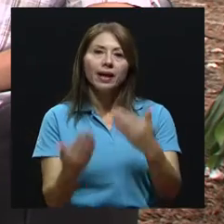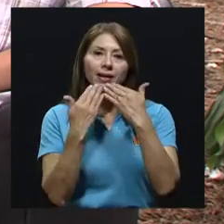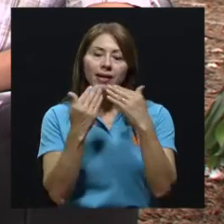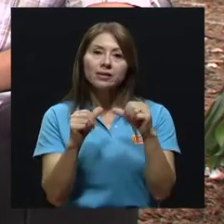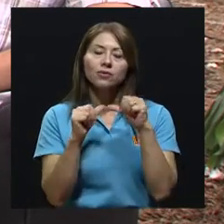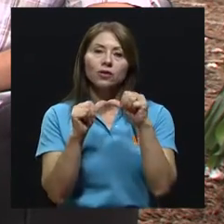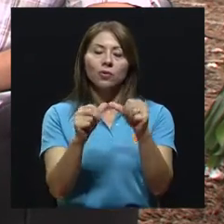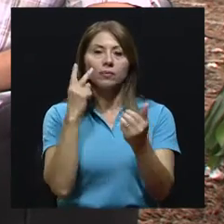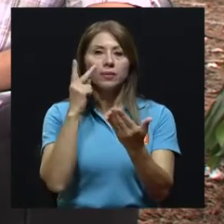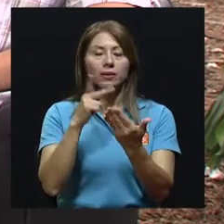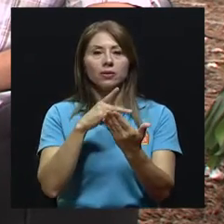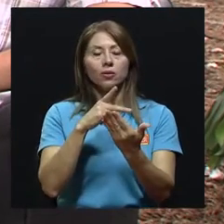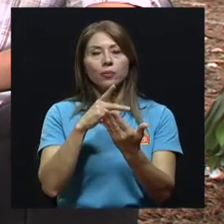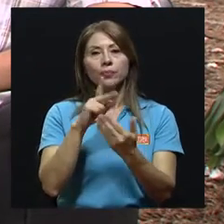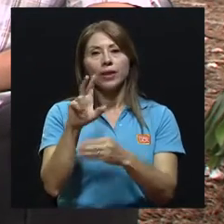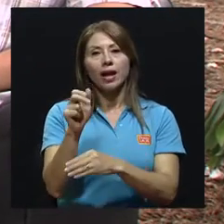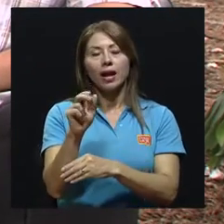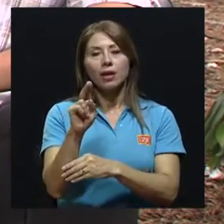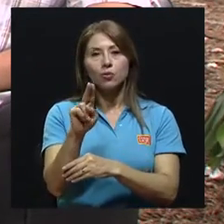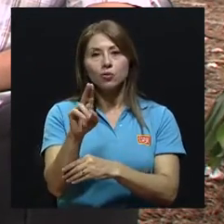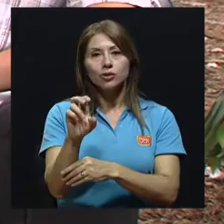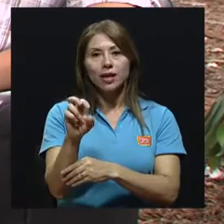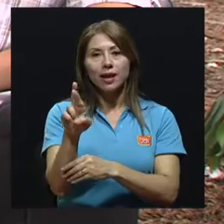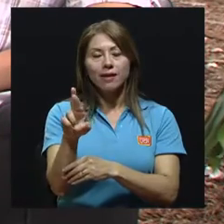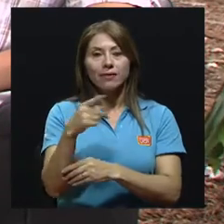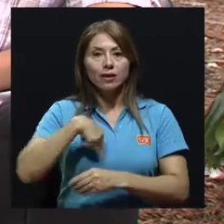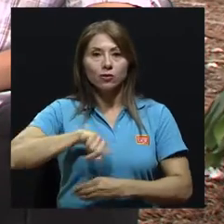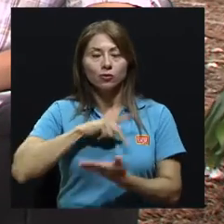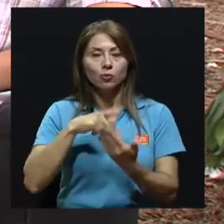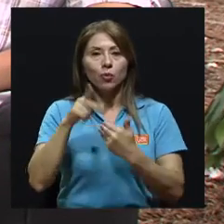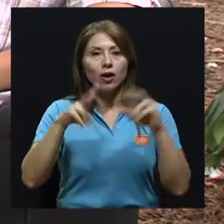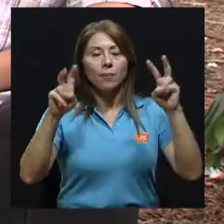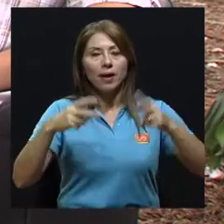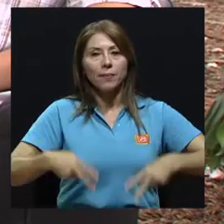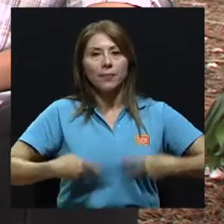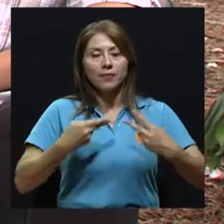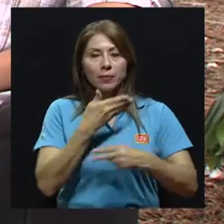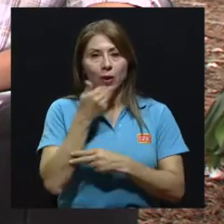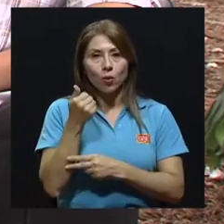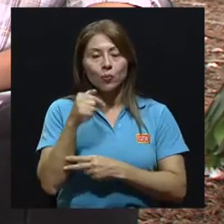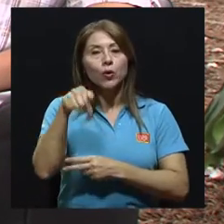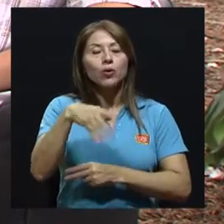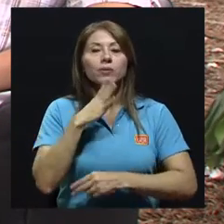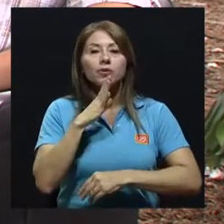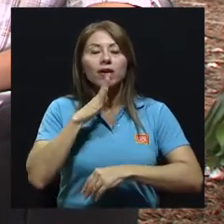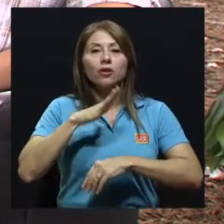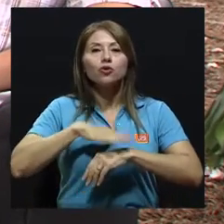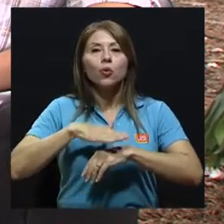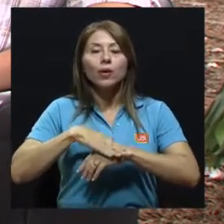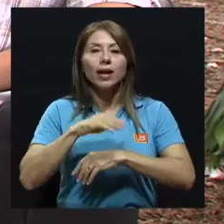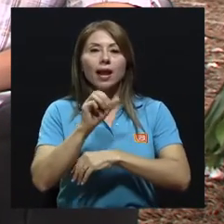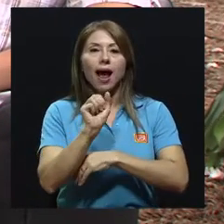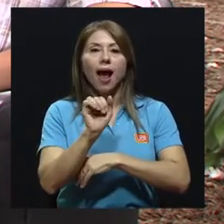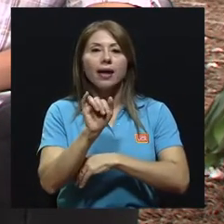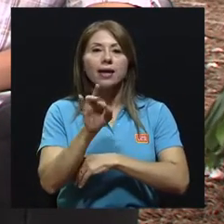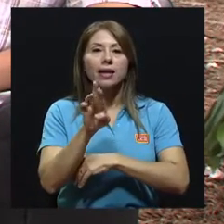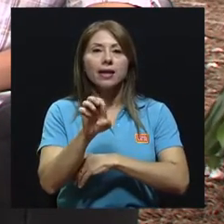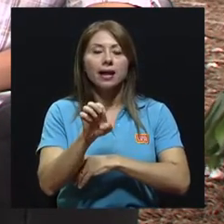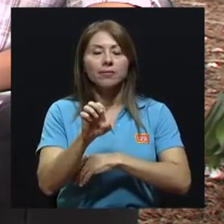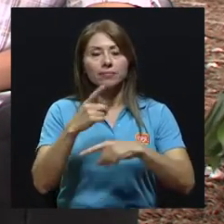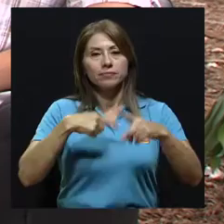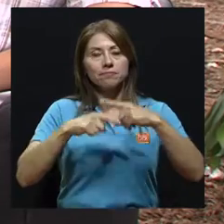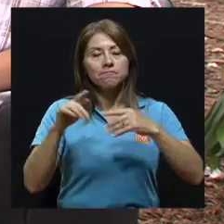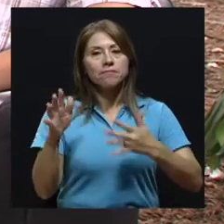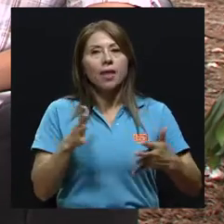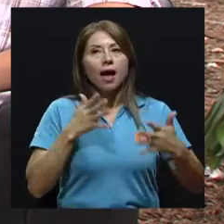Gracias por continuar en sintonía de su canal UCR. Somos Vivir Mejor y estamos conversando este día sobre el aire, la importancia de